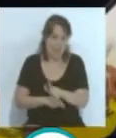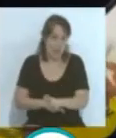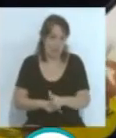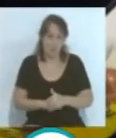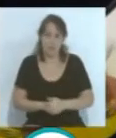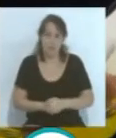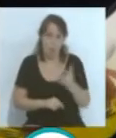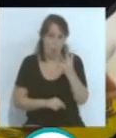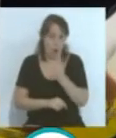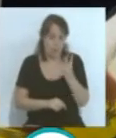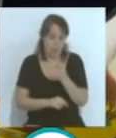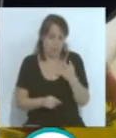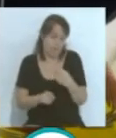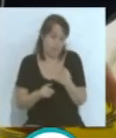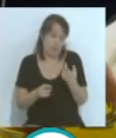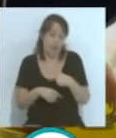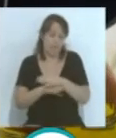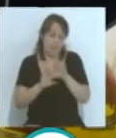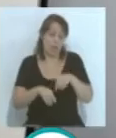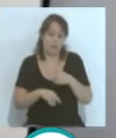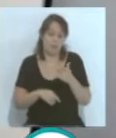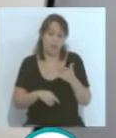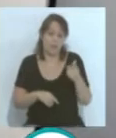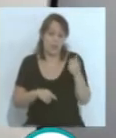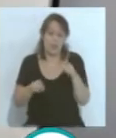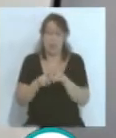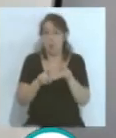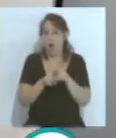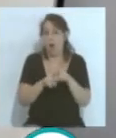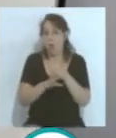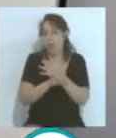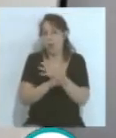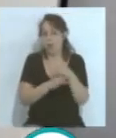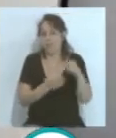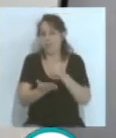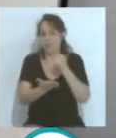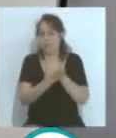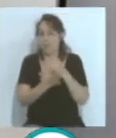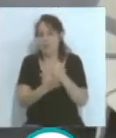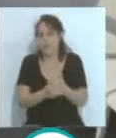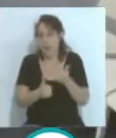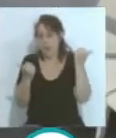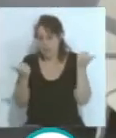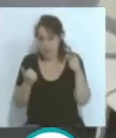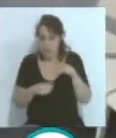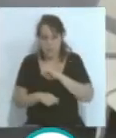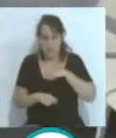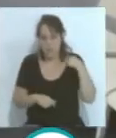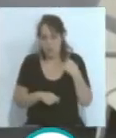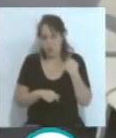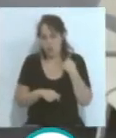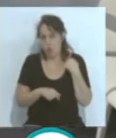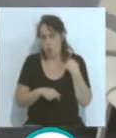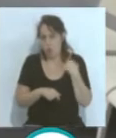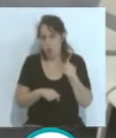bueno, son los jugadores que han marcado más seña en este año y la verdad que la camiseta, yo soy muy clásica, entonces